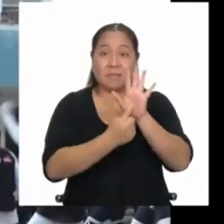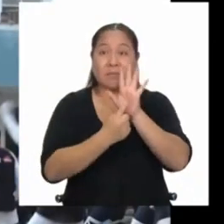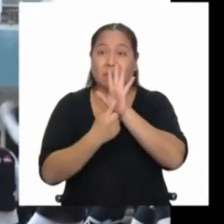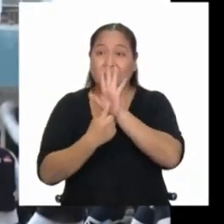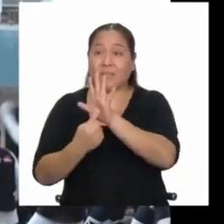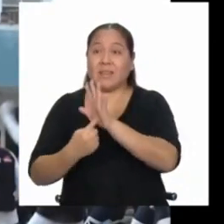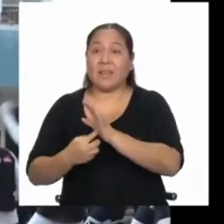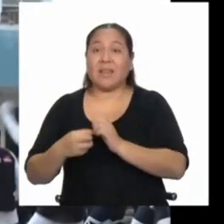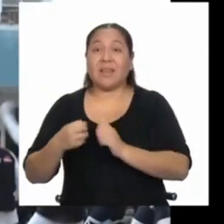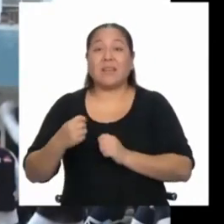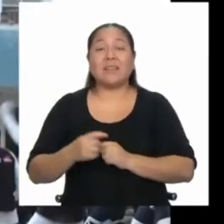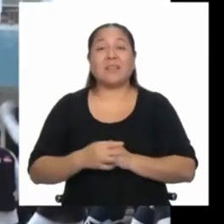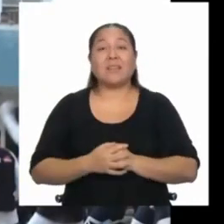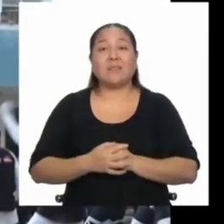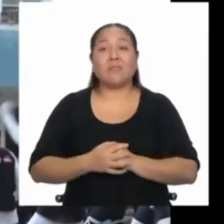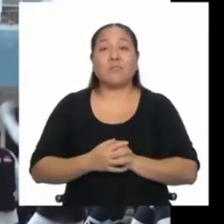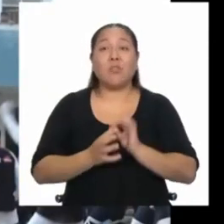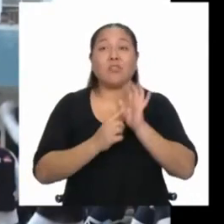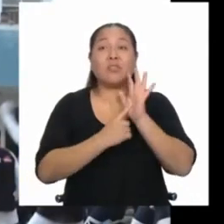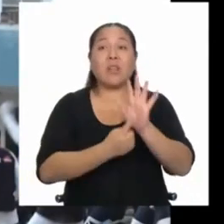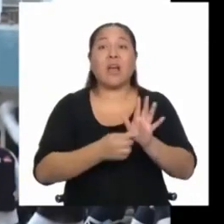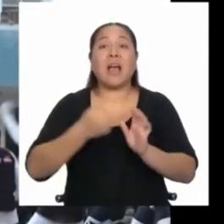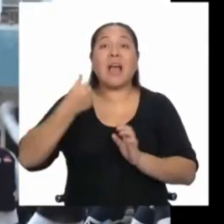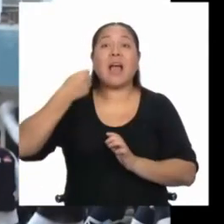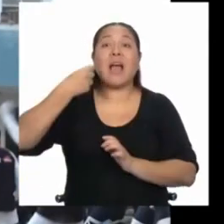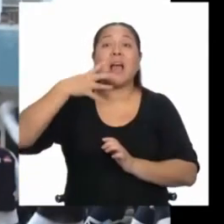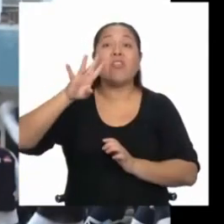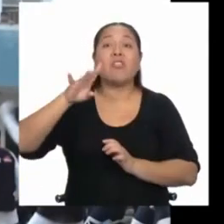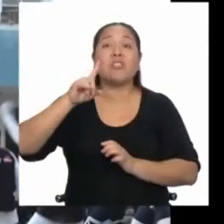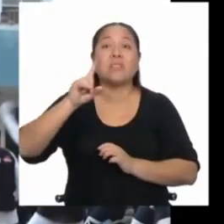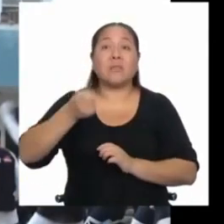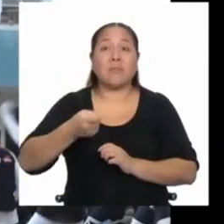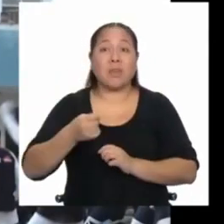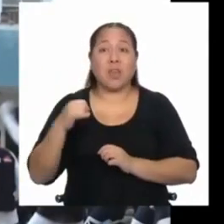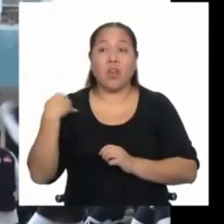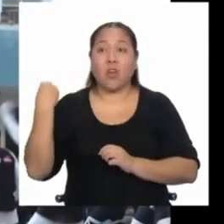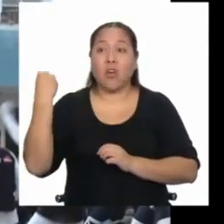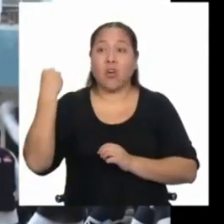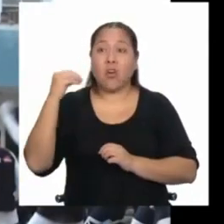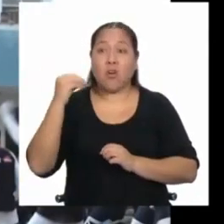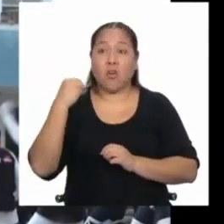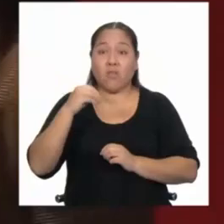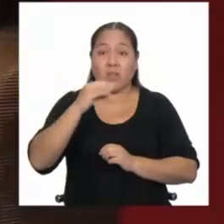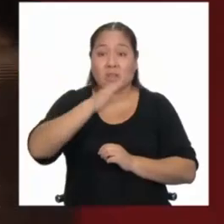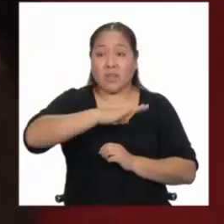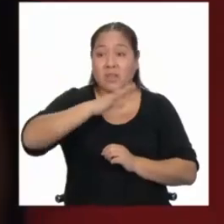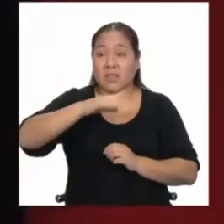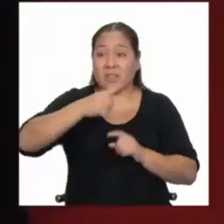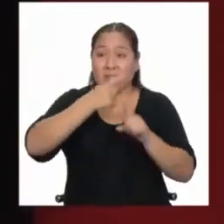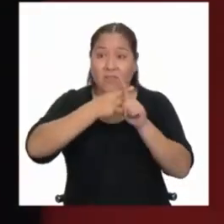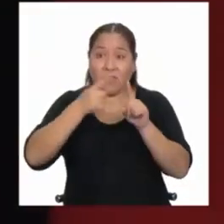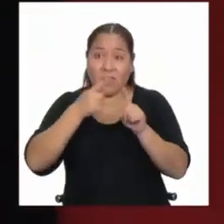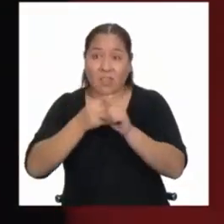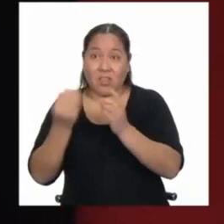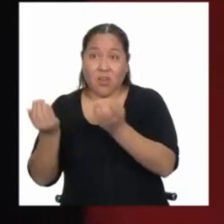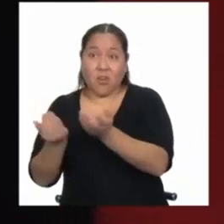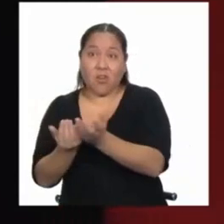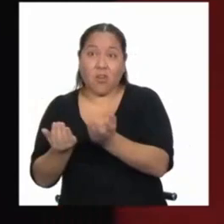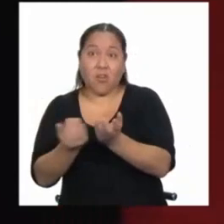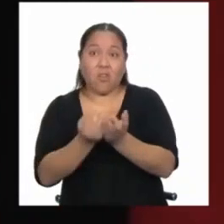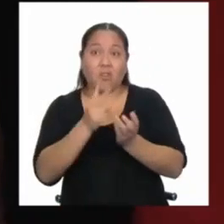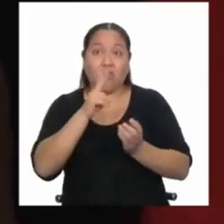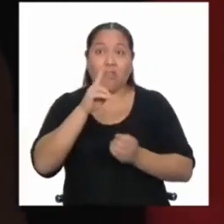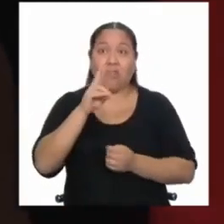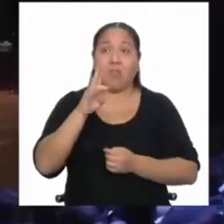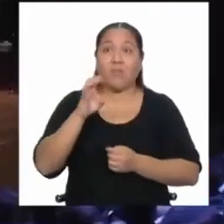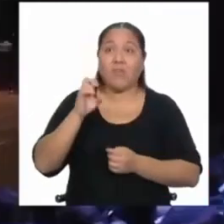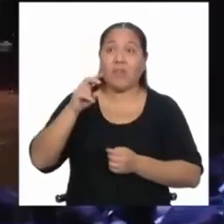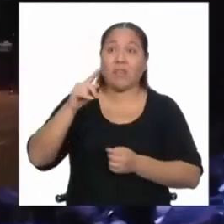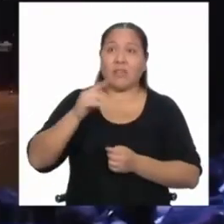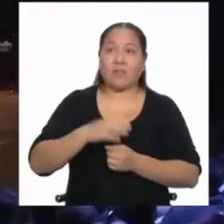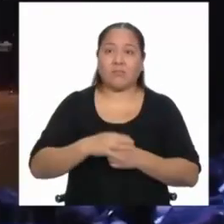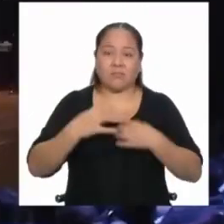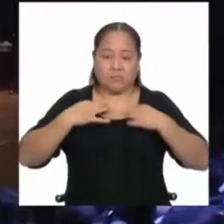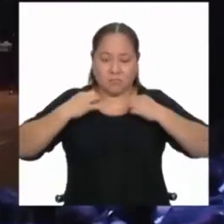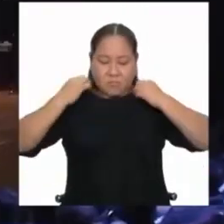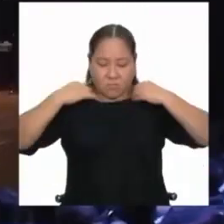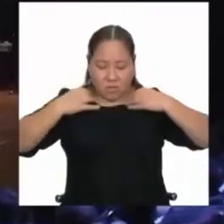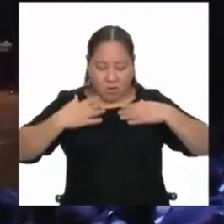jóvenes y niños de distintos colegios de ventanilla. Lo que hicimos fue, vestimos a los chicos de la marca.